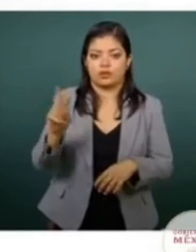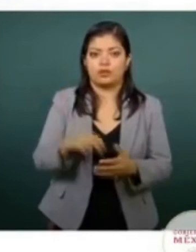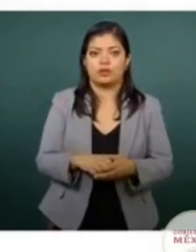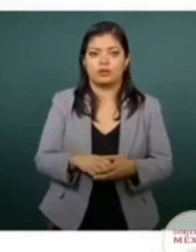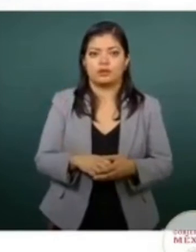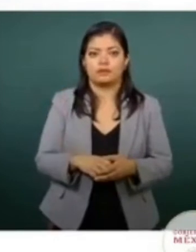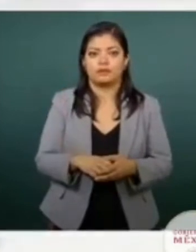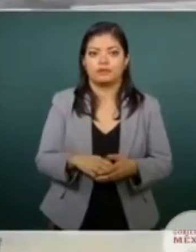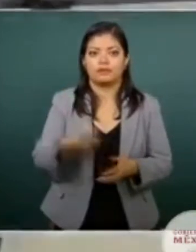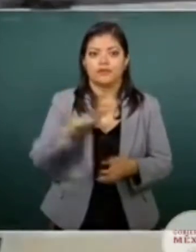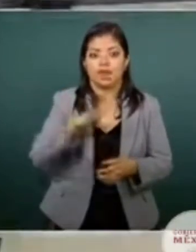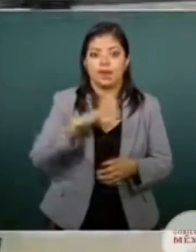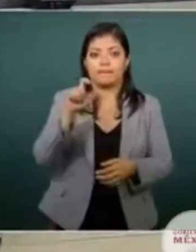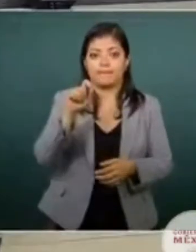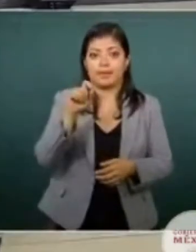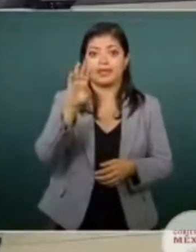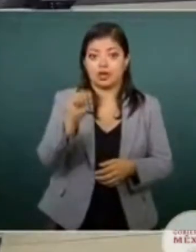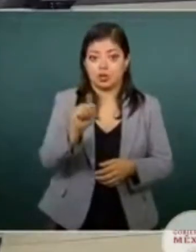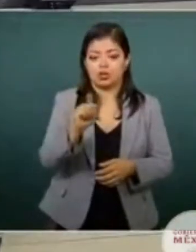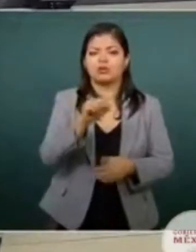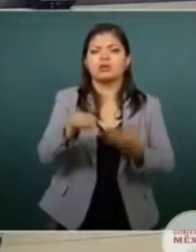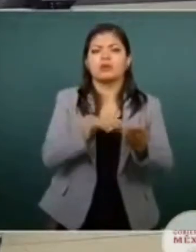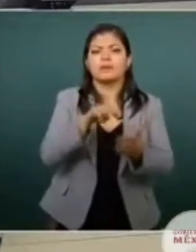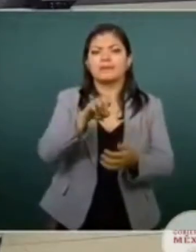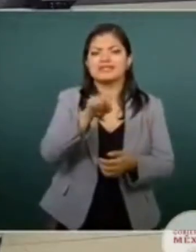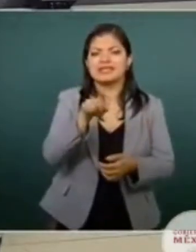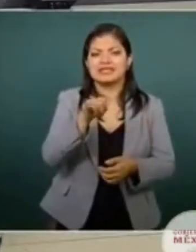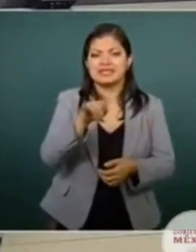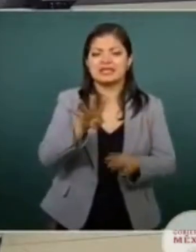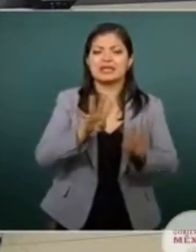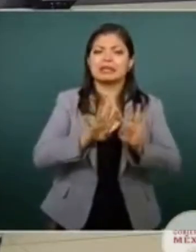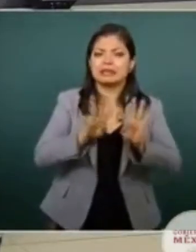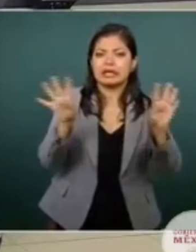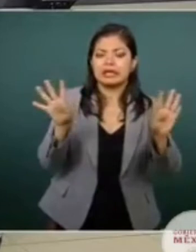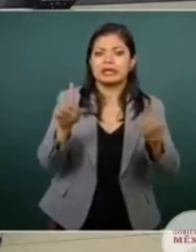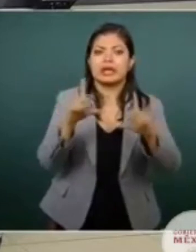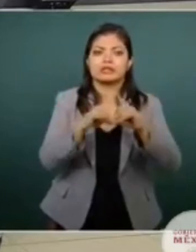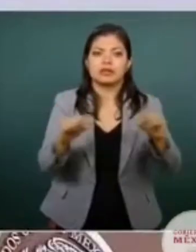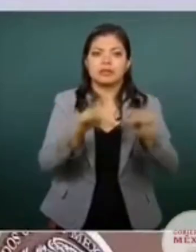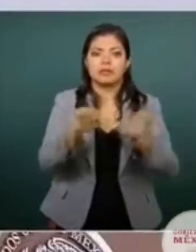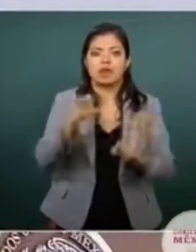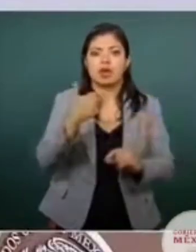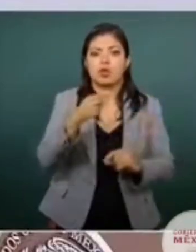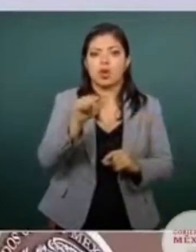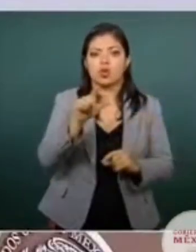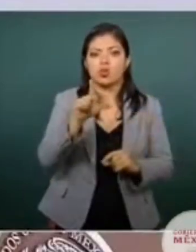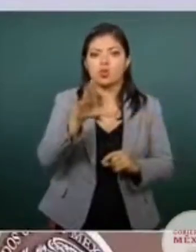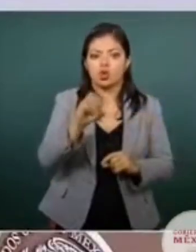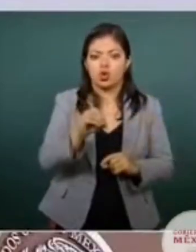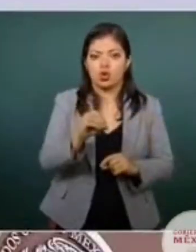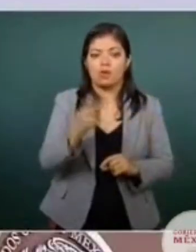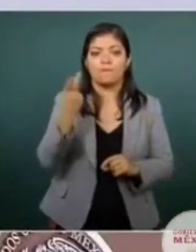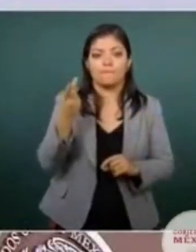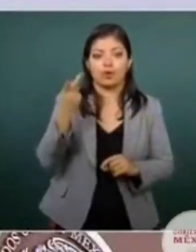están establecidas en Mesquitic, en Tequila, Zapopan, Agualulco de Mercado, Puerto